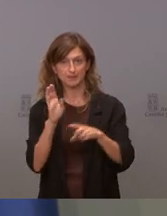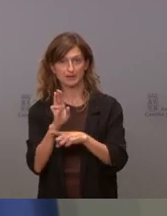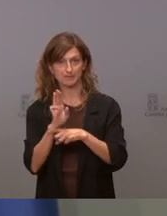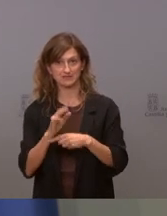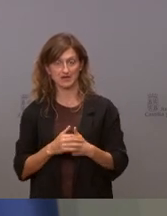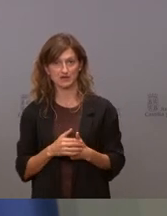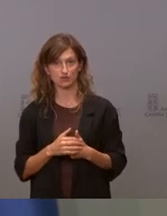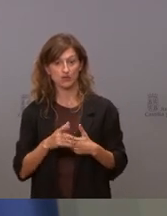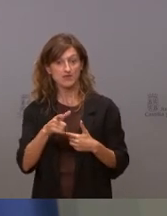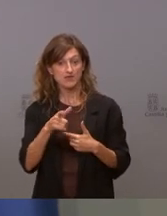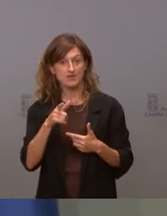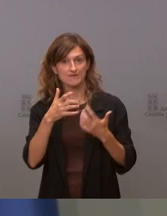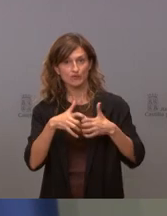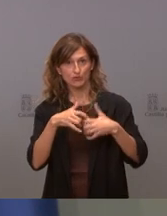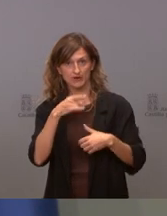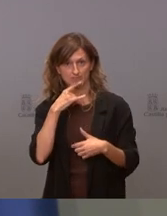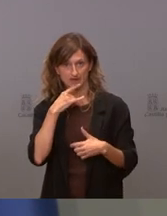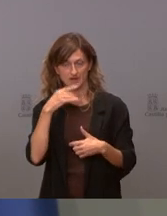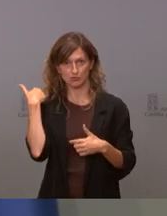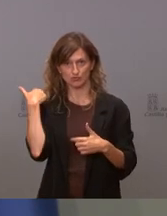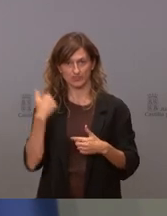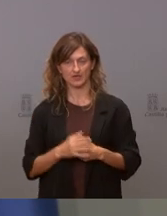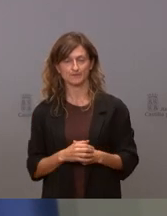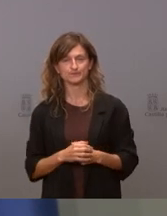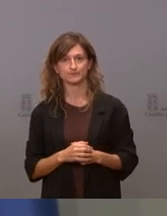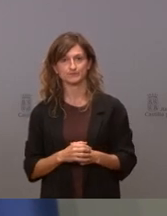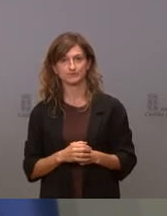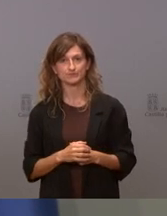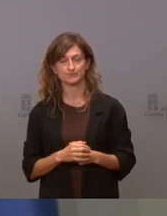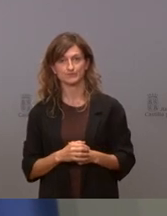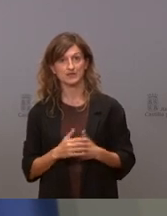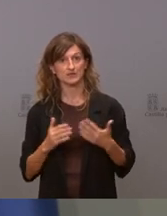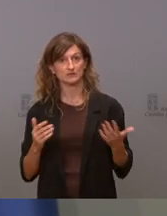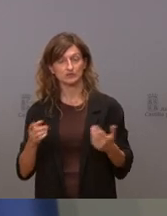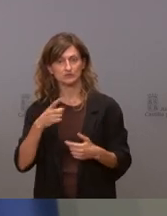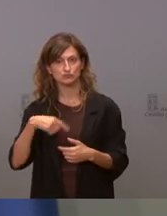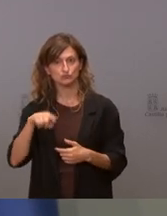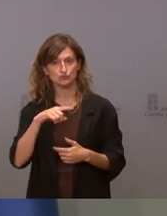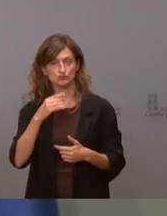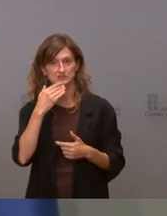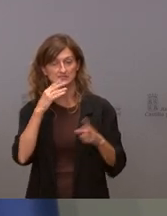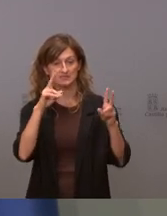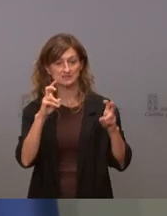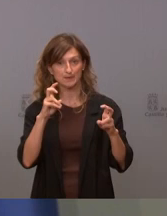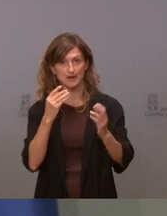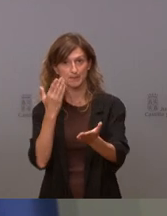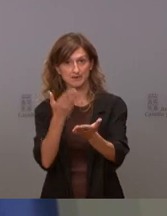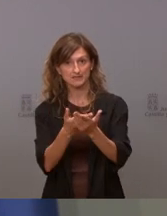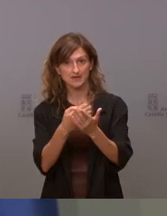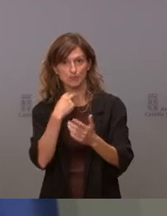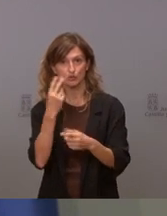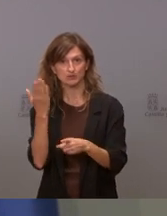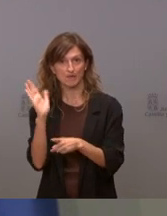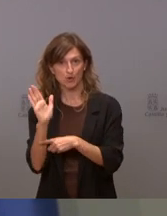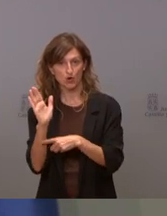Que no funcionó como debía el otro día. Nosotros, cuando se plantea un asunto así, son los portavoces